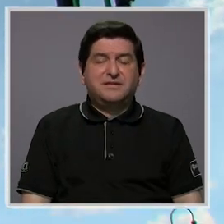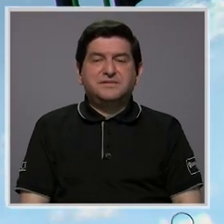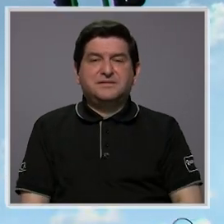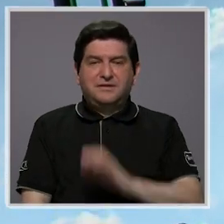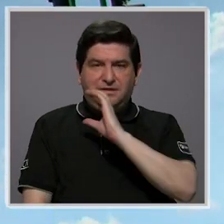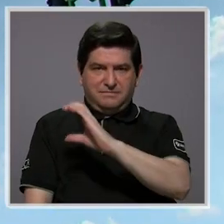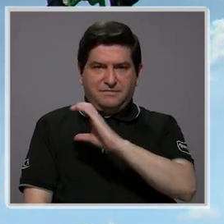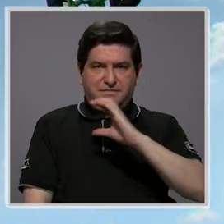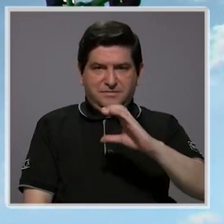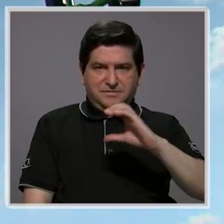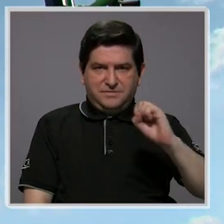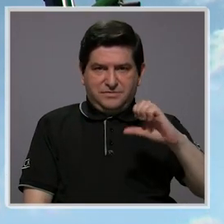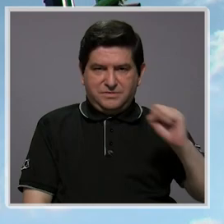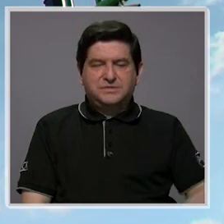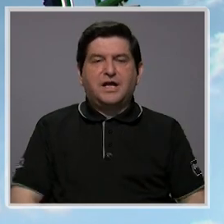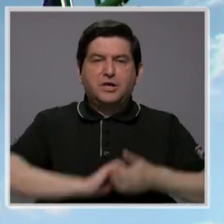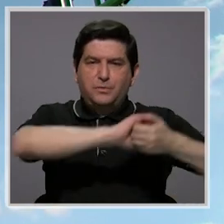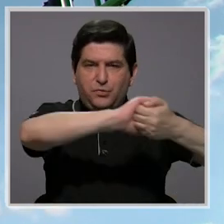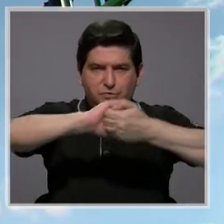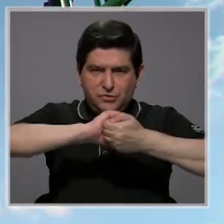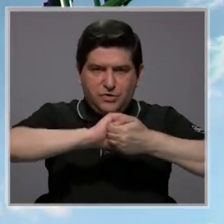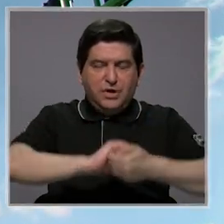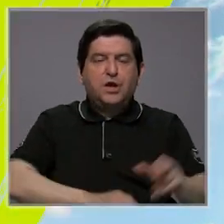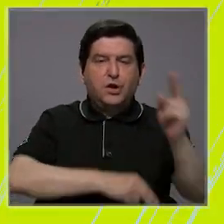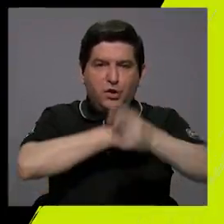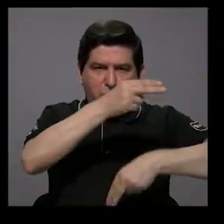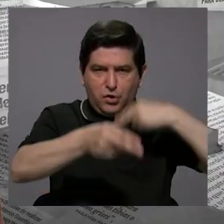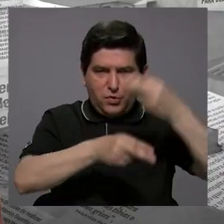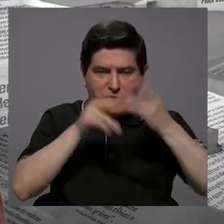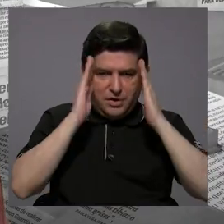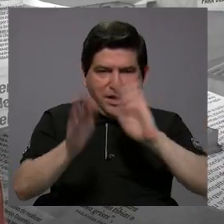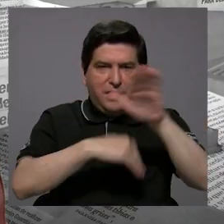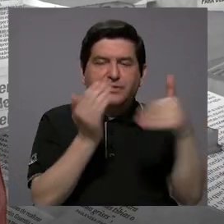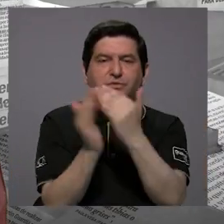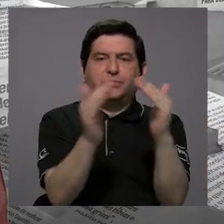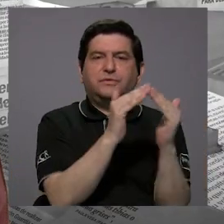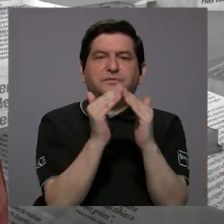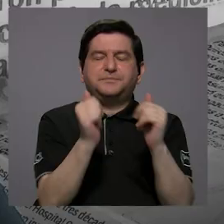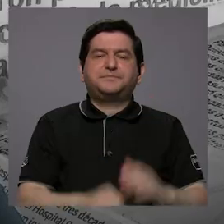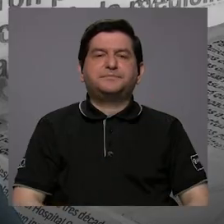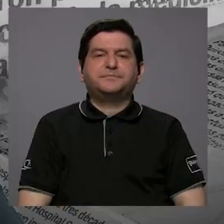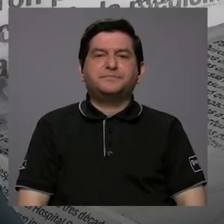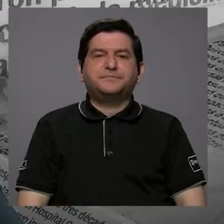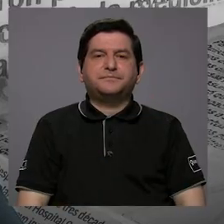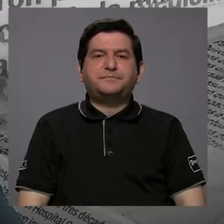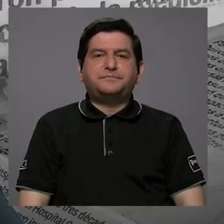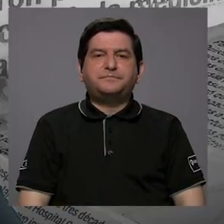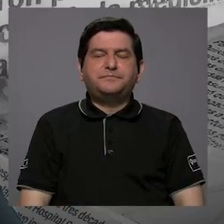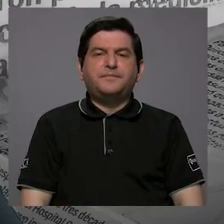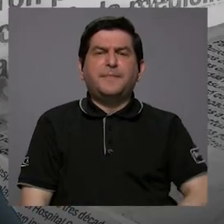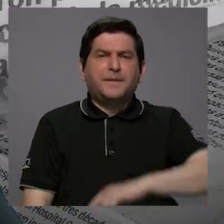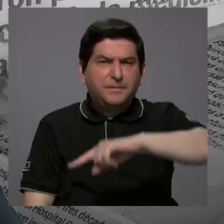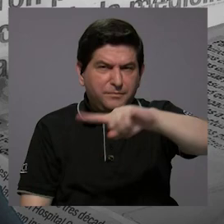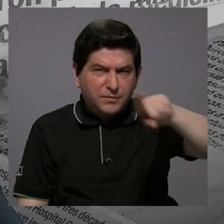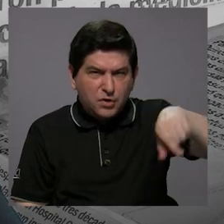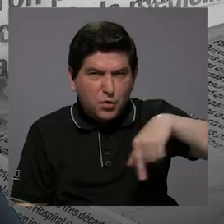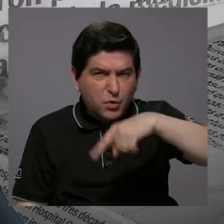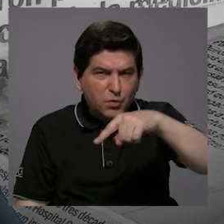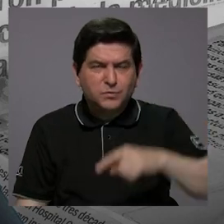costarricense del seguro social, por ser solidaria y por ser universal, atendiendo a toda la población. ¿Qué están ustedes,